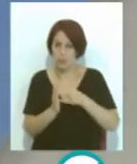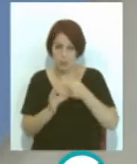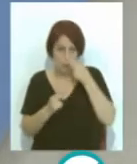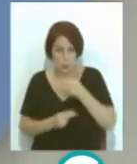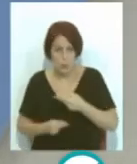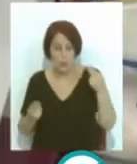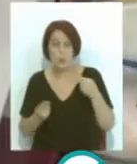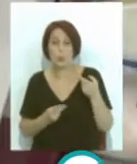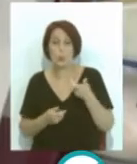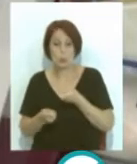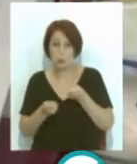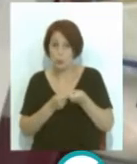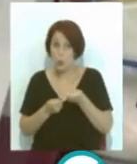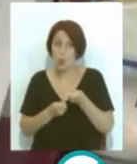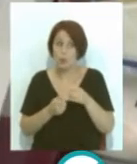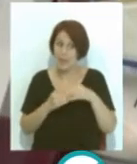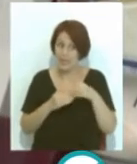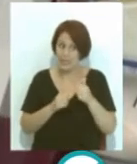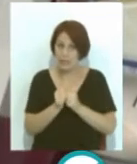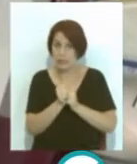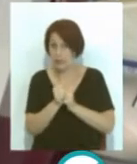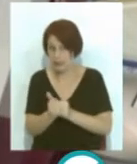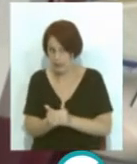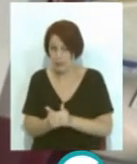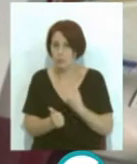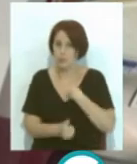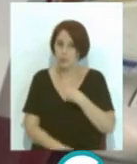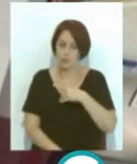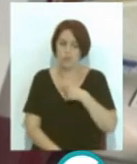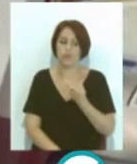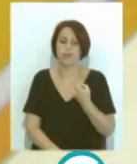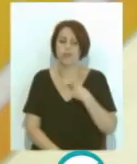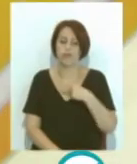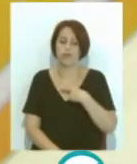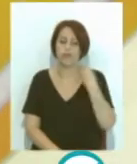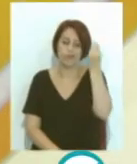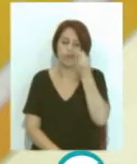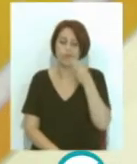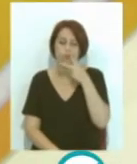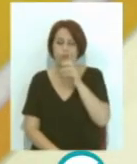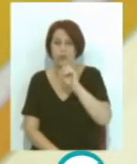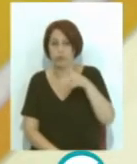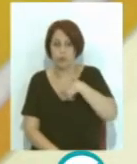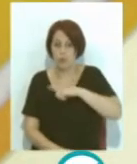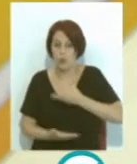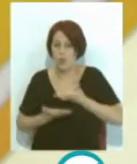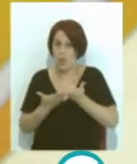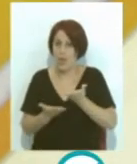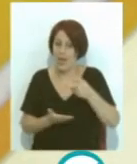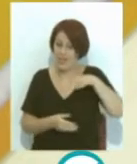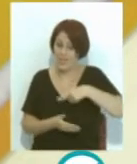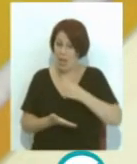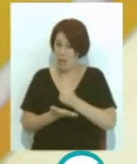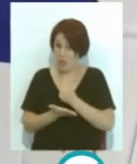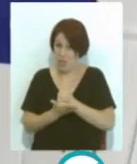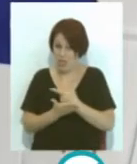control y el seguimiento de esos pacientes que deciden, han decidido y dejar de fumar, pues nosotros lo estamos ayudando desde la farmacia.